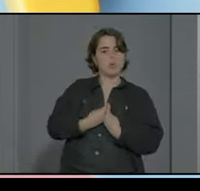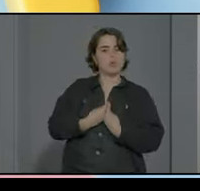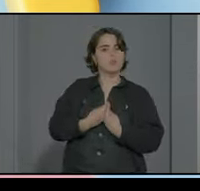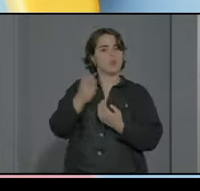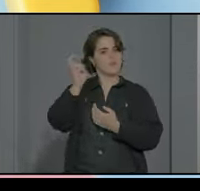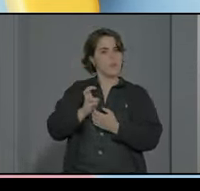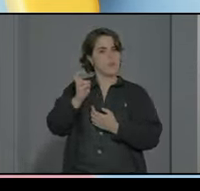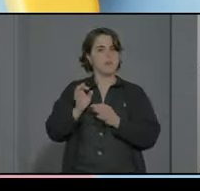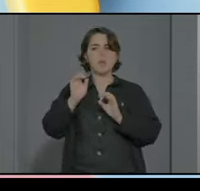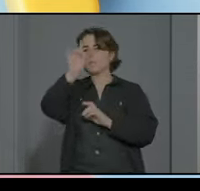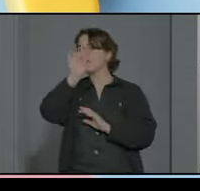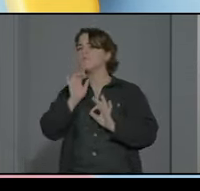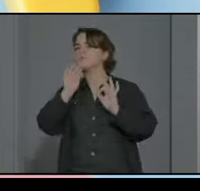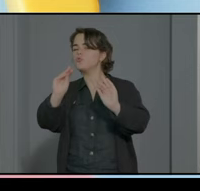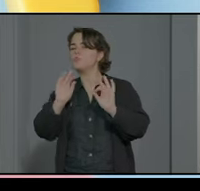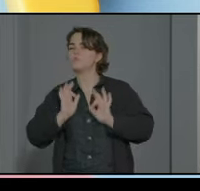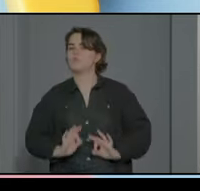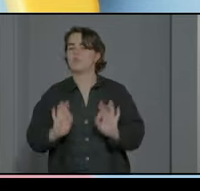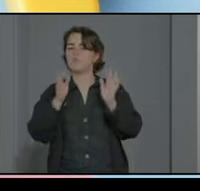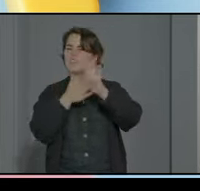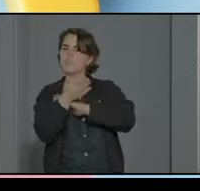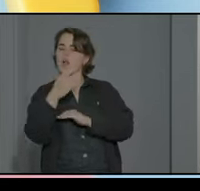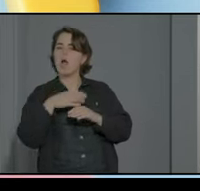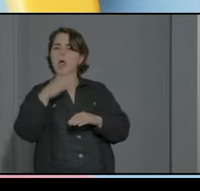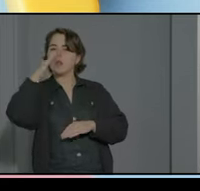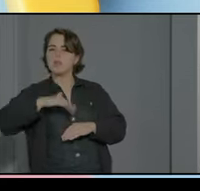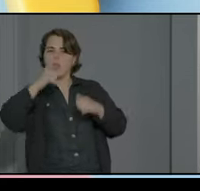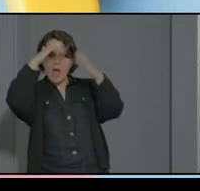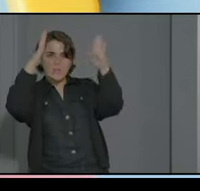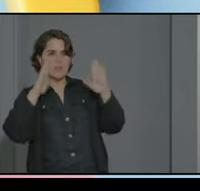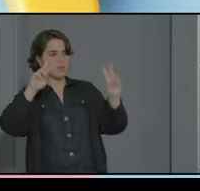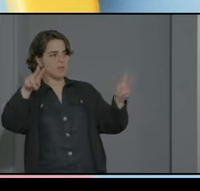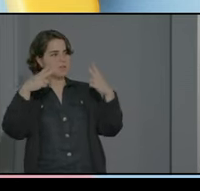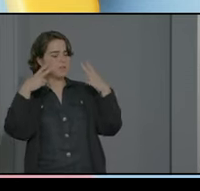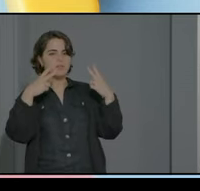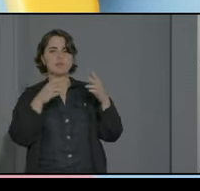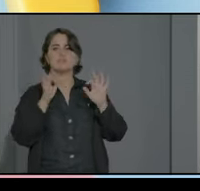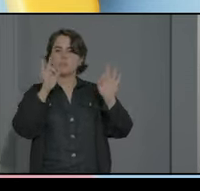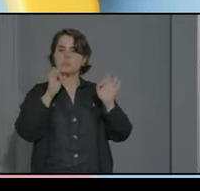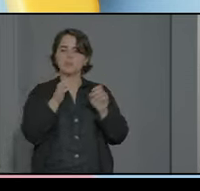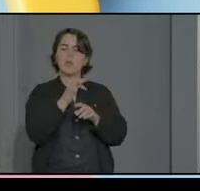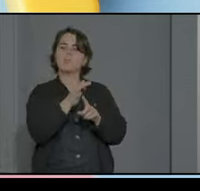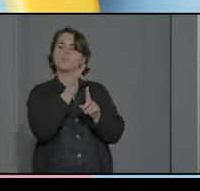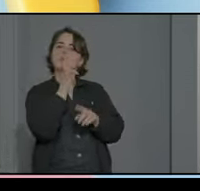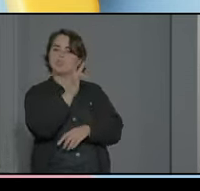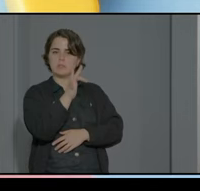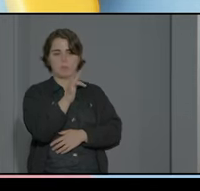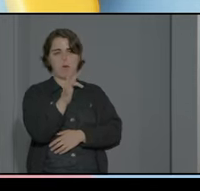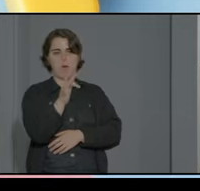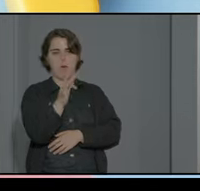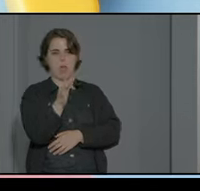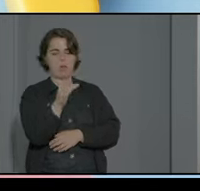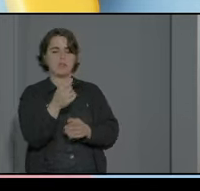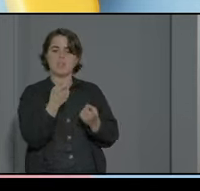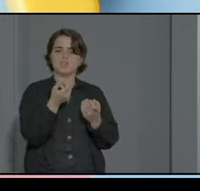concreto son niños que buscan en cierto modo atención la atención desde el lado positivo suelen precisar